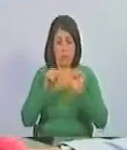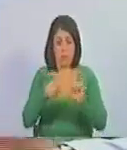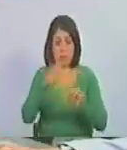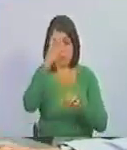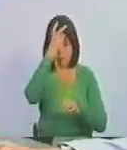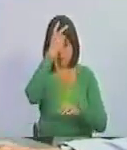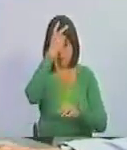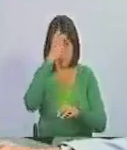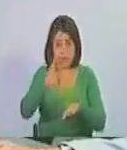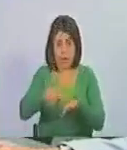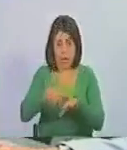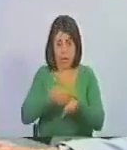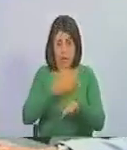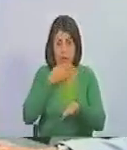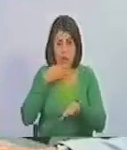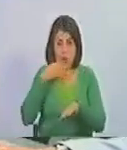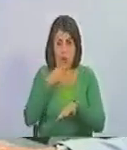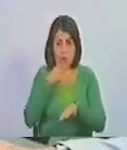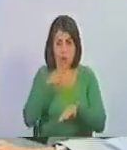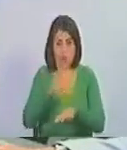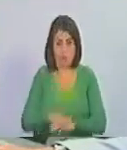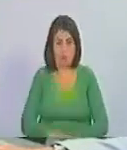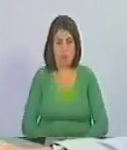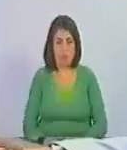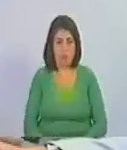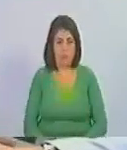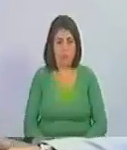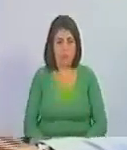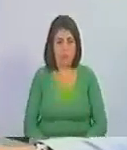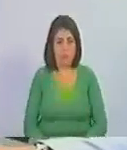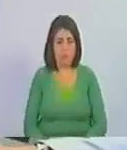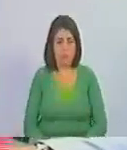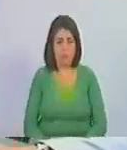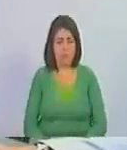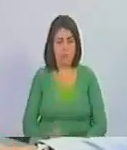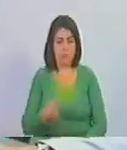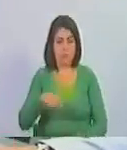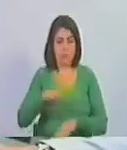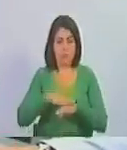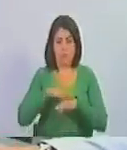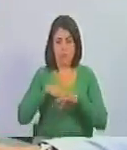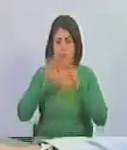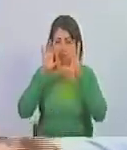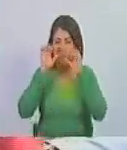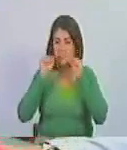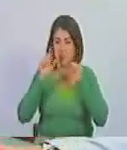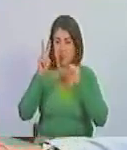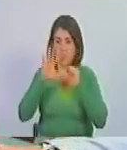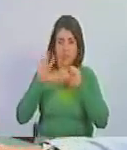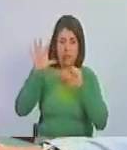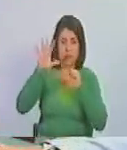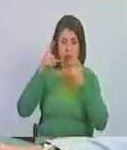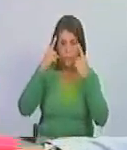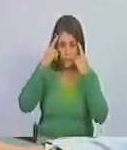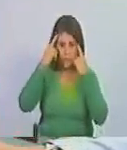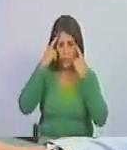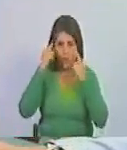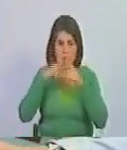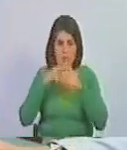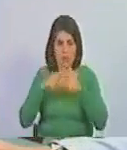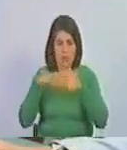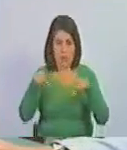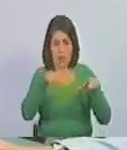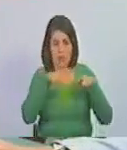a temprana edad, entendió lo que pasaba en Venezuela, en la